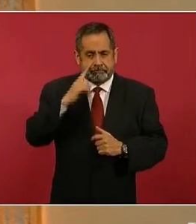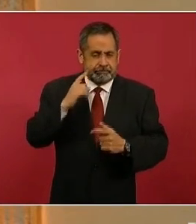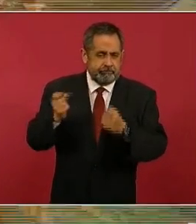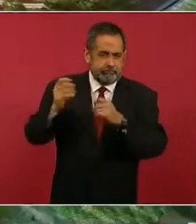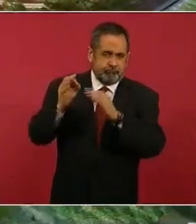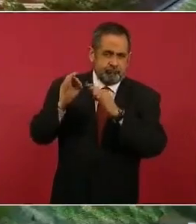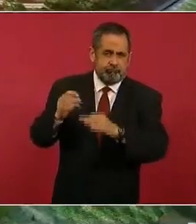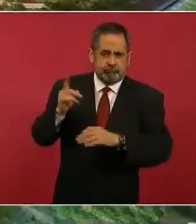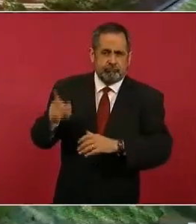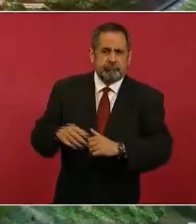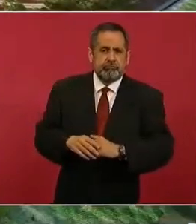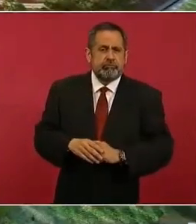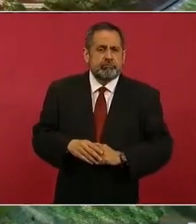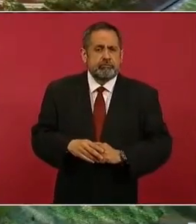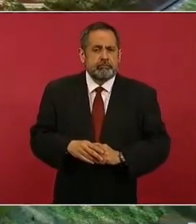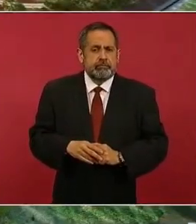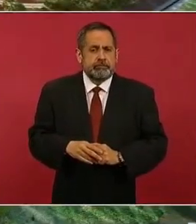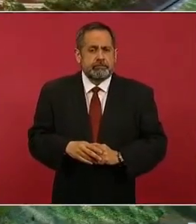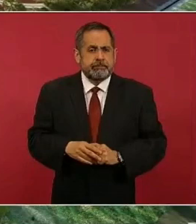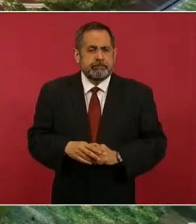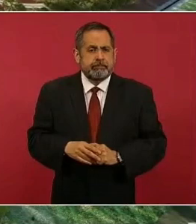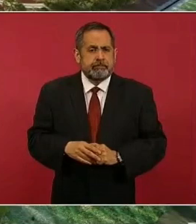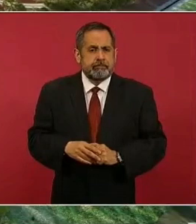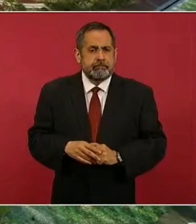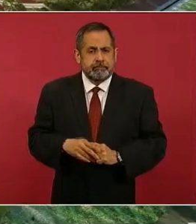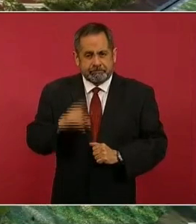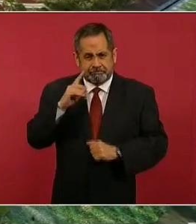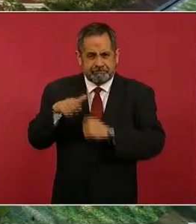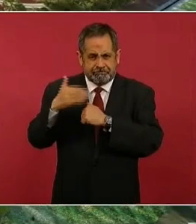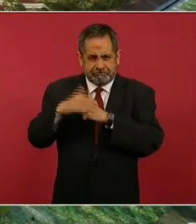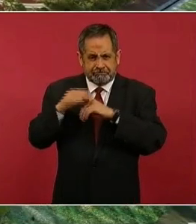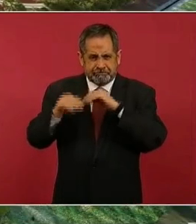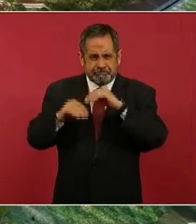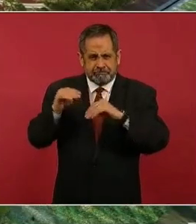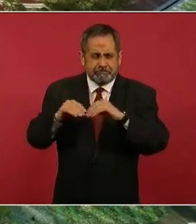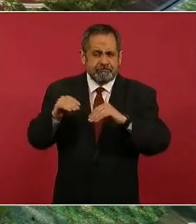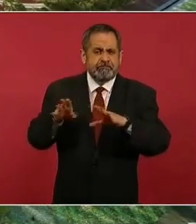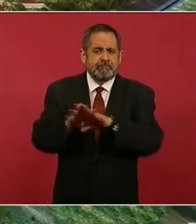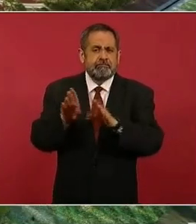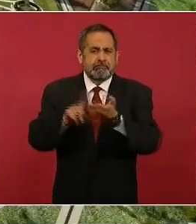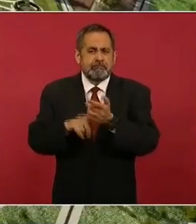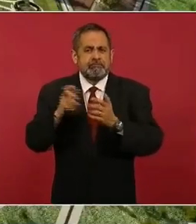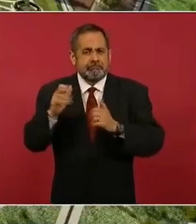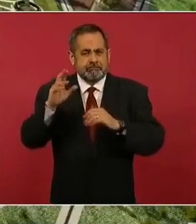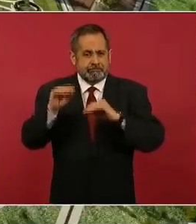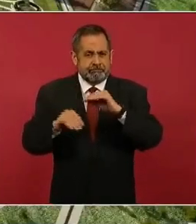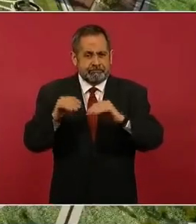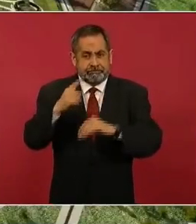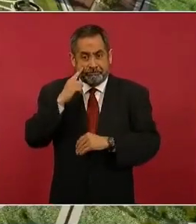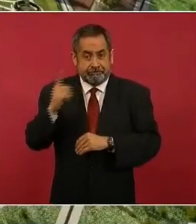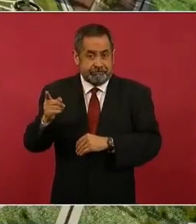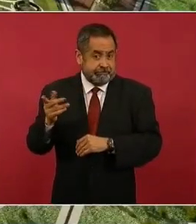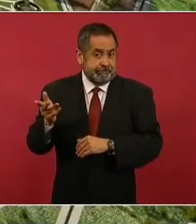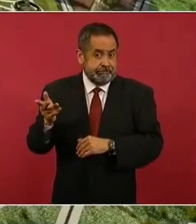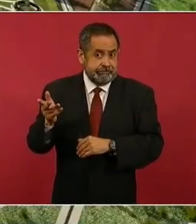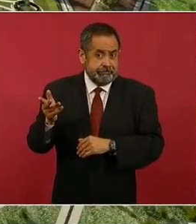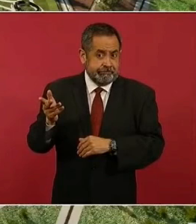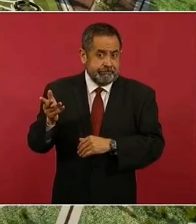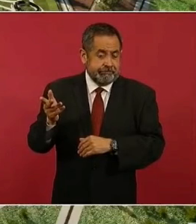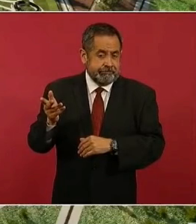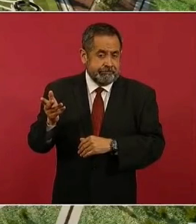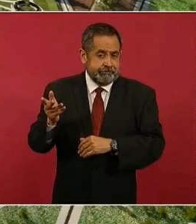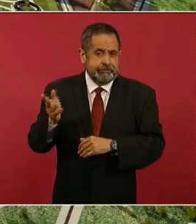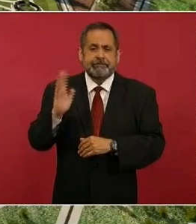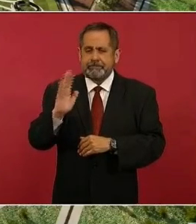originales de cómo todas estas plataformas van a empezar a ser ocupadas. Estas obras ya están en proceso de licitación y están en proceso